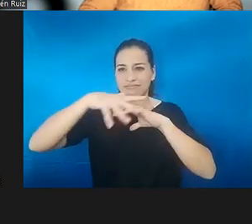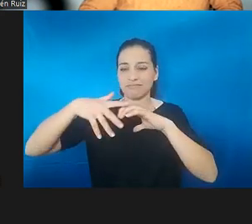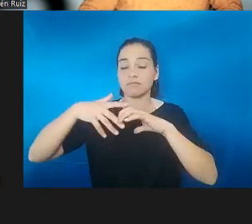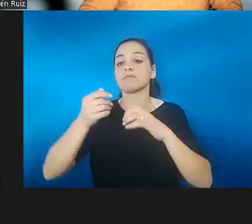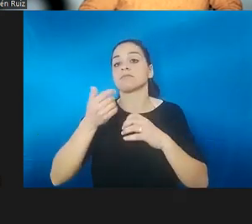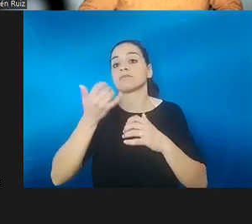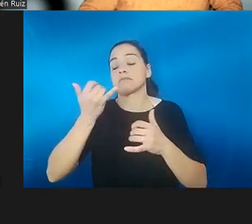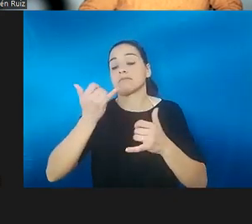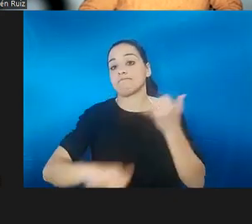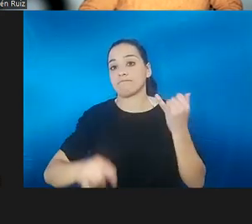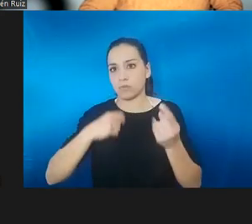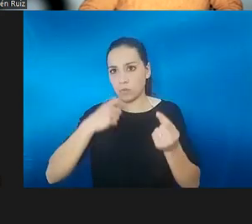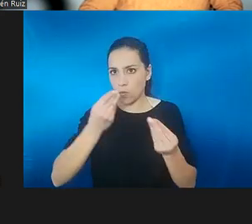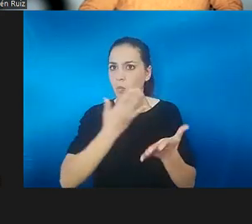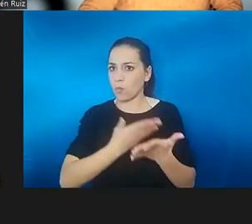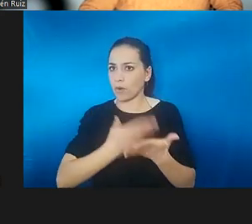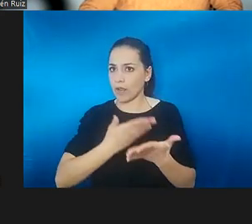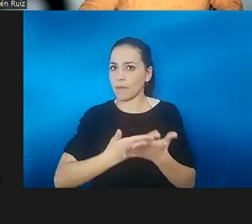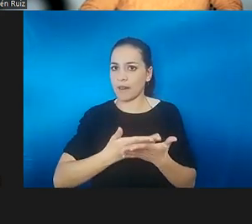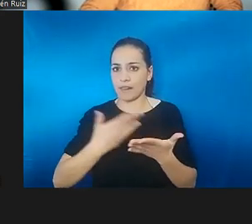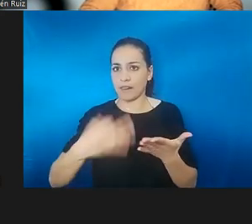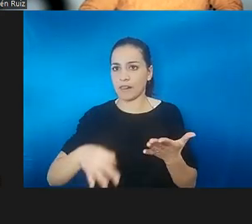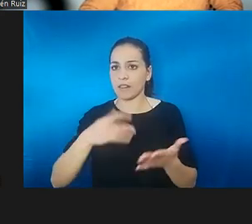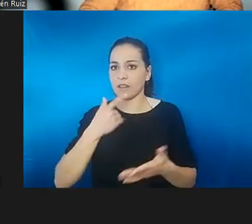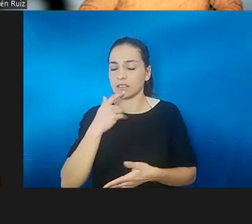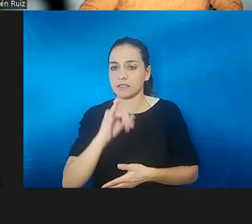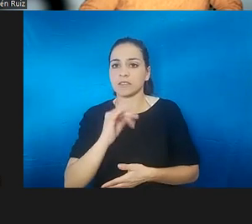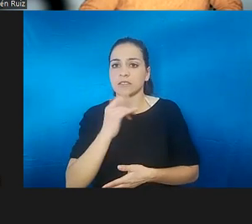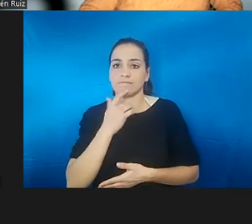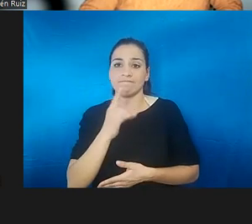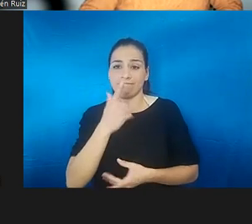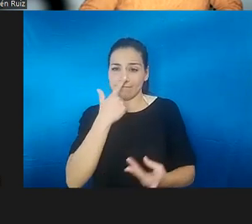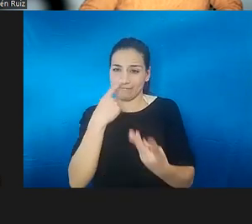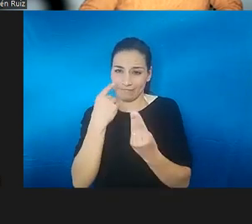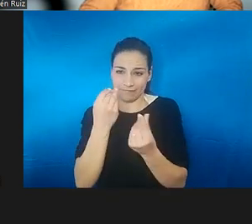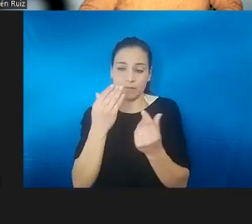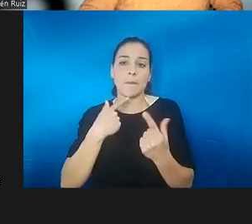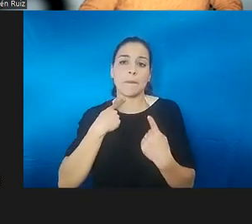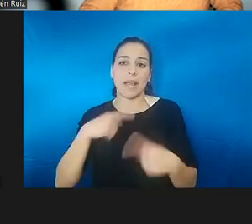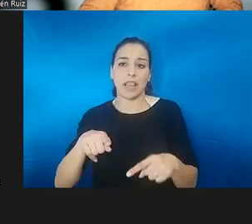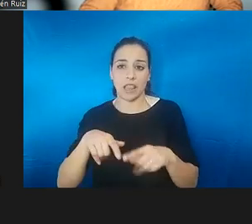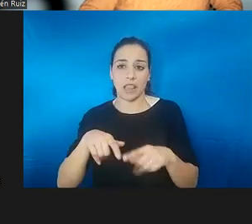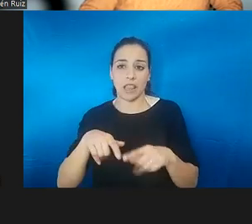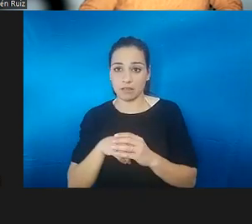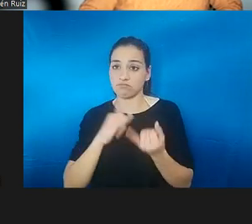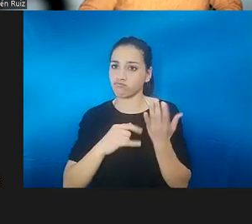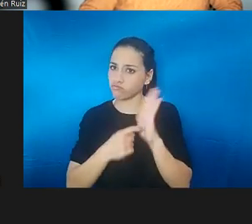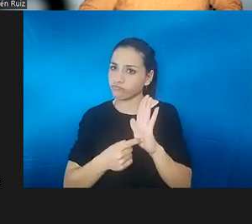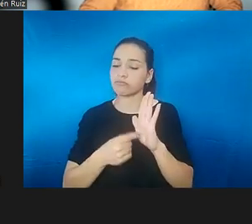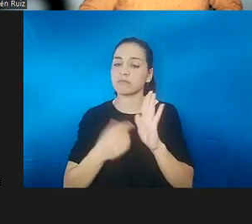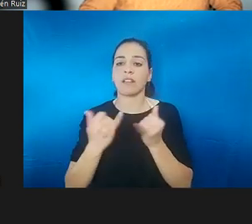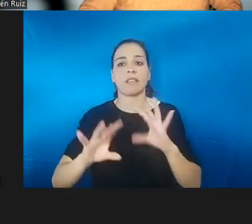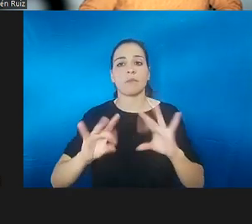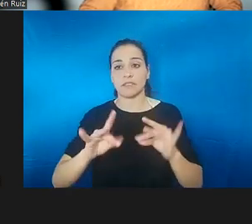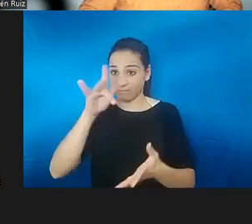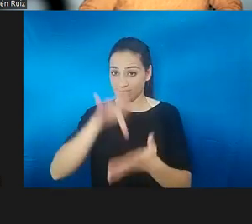informabas de que seguramente yo tenía pediado de olfato. Pero aún así no valía para nada. De hecho, en la propia entrevista que